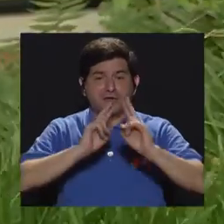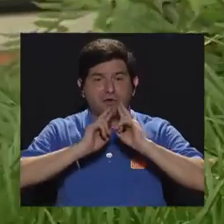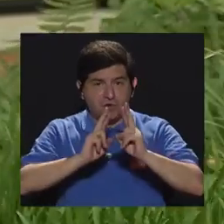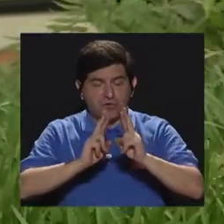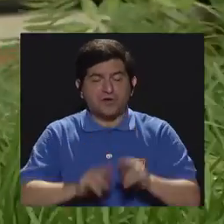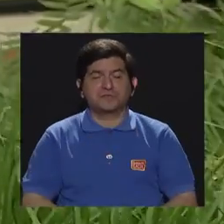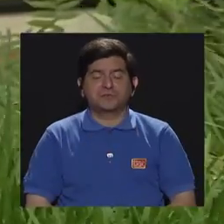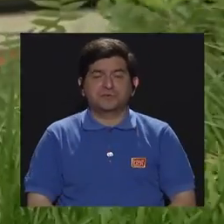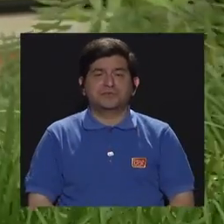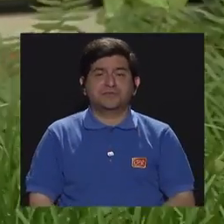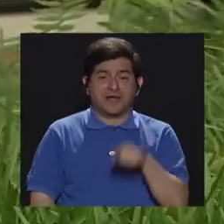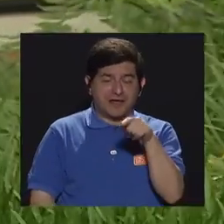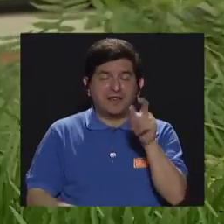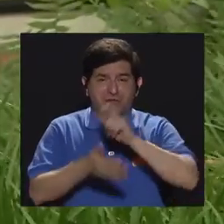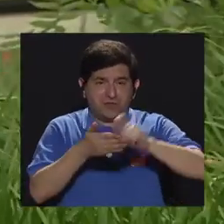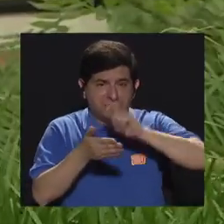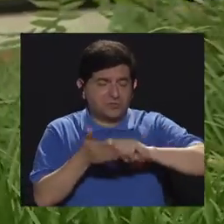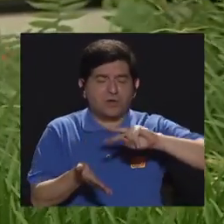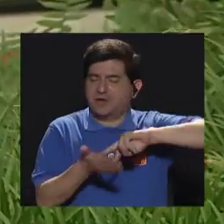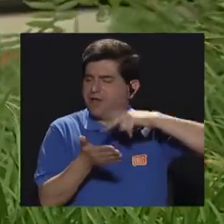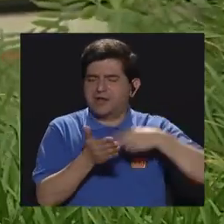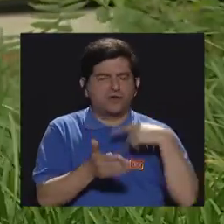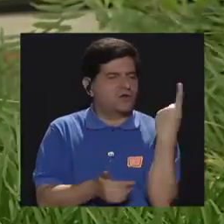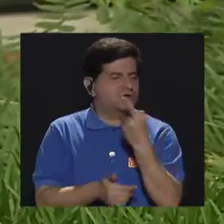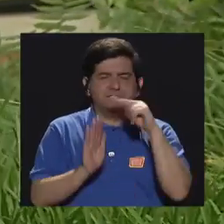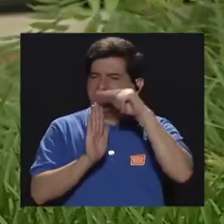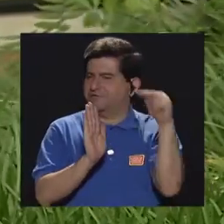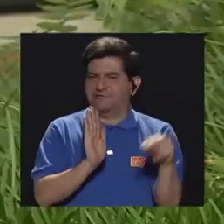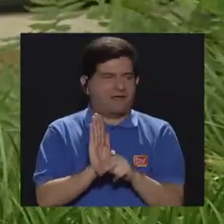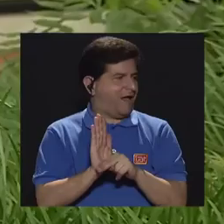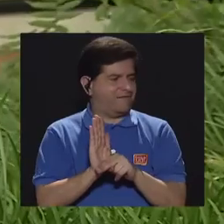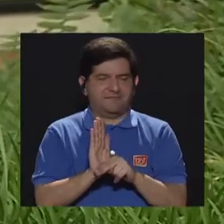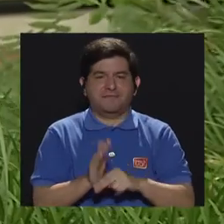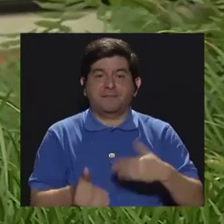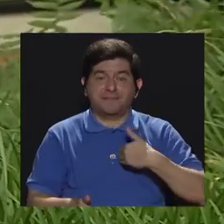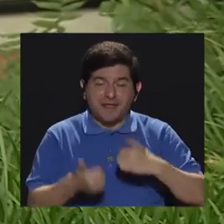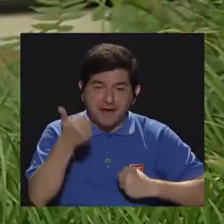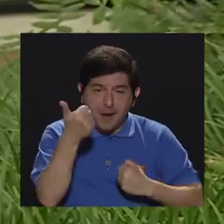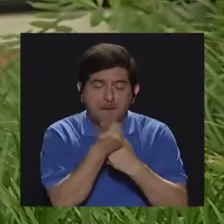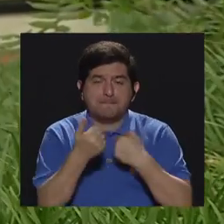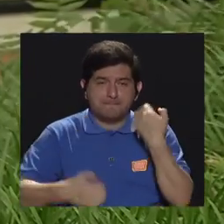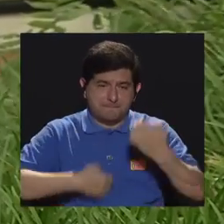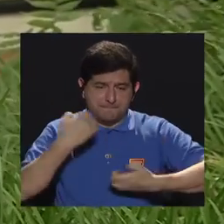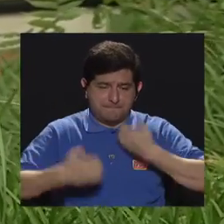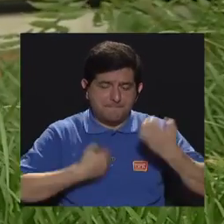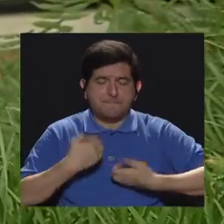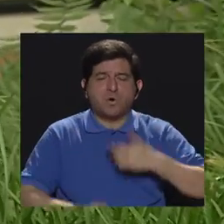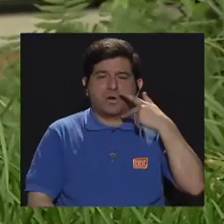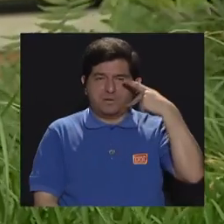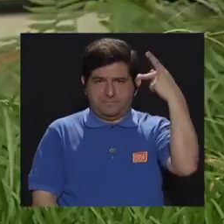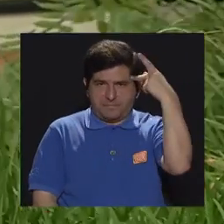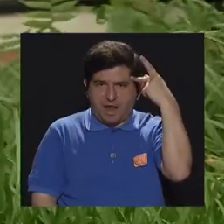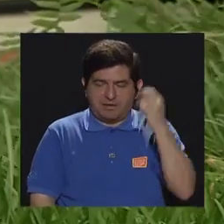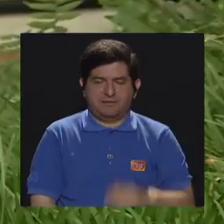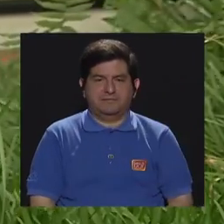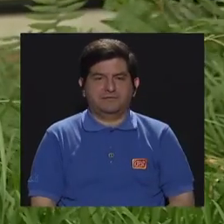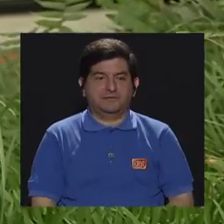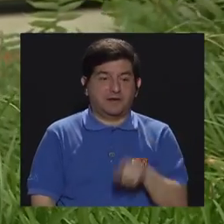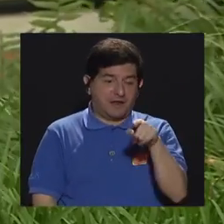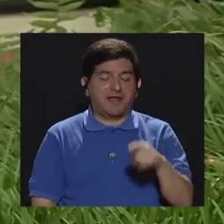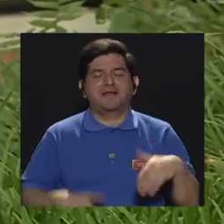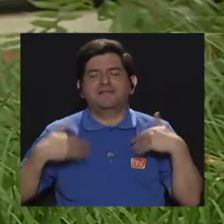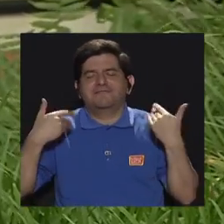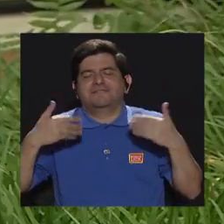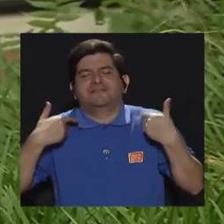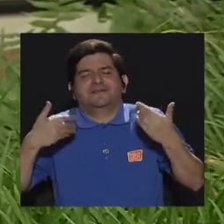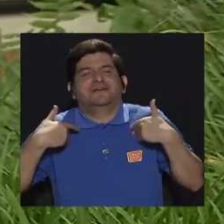académico no tiene que ver solamente con las notas, sino tiene que ver con un apoyo emocional del padre de familia. Entonces, es un niño que se encuentra